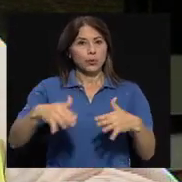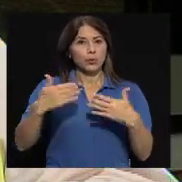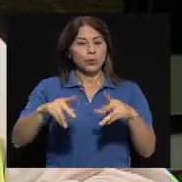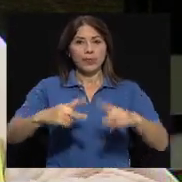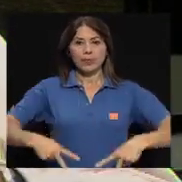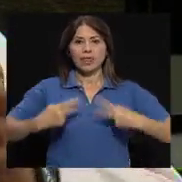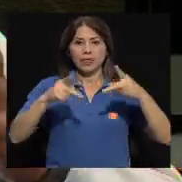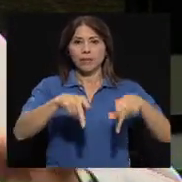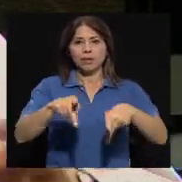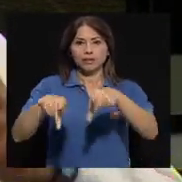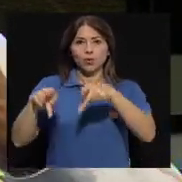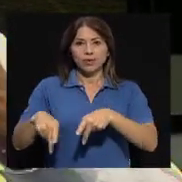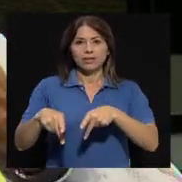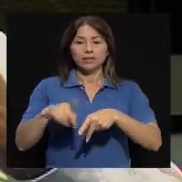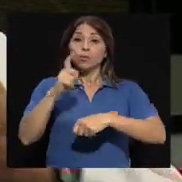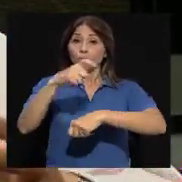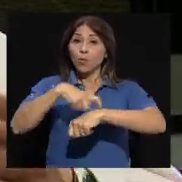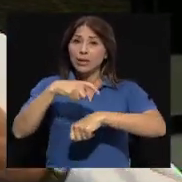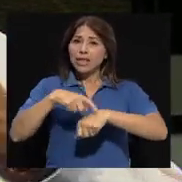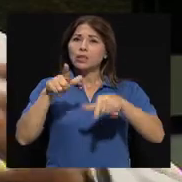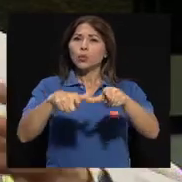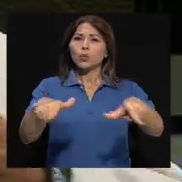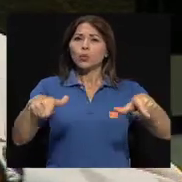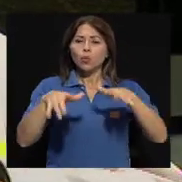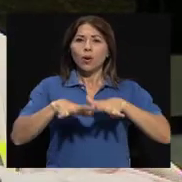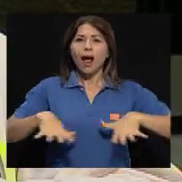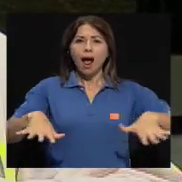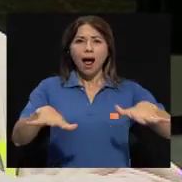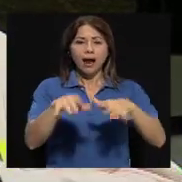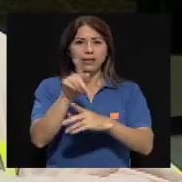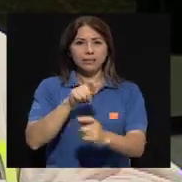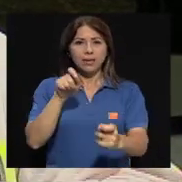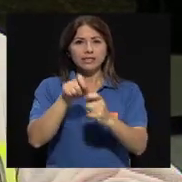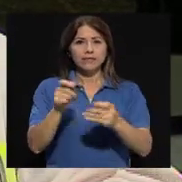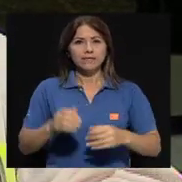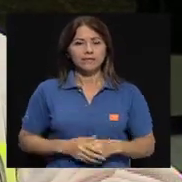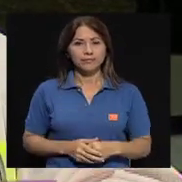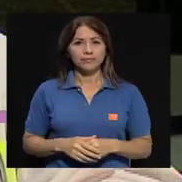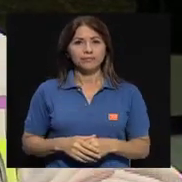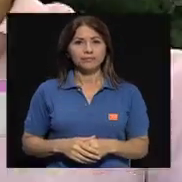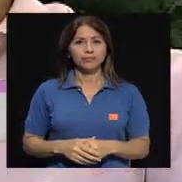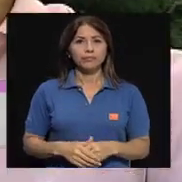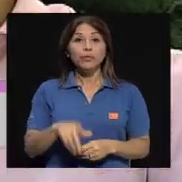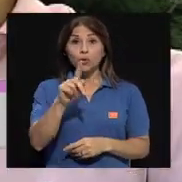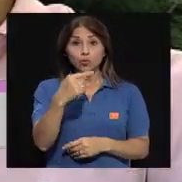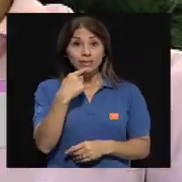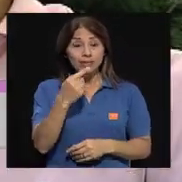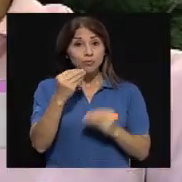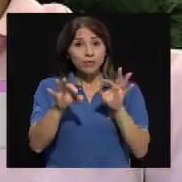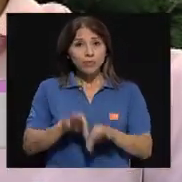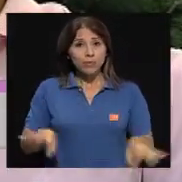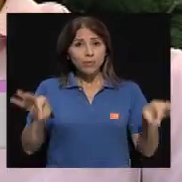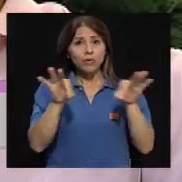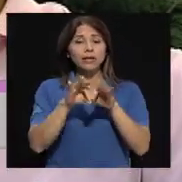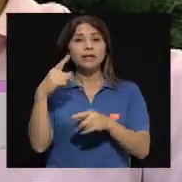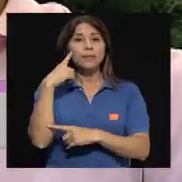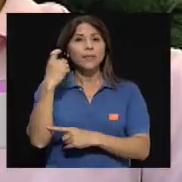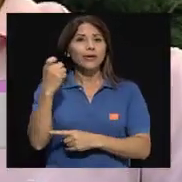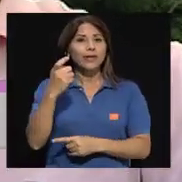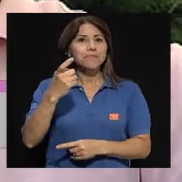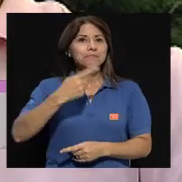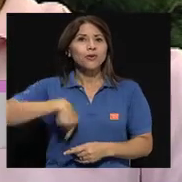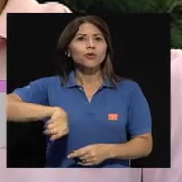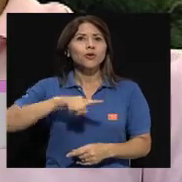en un momento y en una circunstancia, en un lugar específico. Claro. Y eso que usted dice es muy importante, porque casi que los